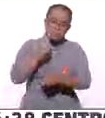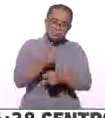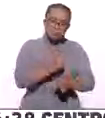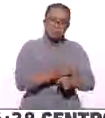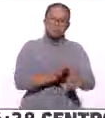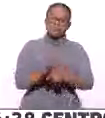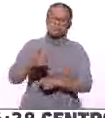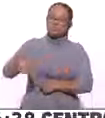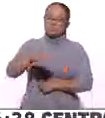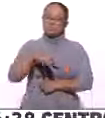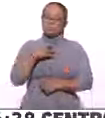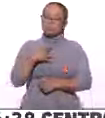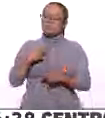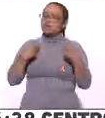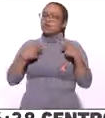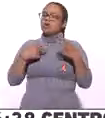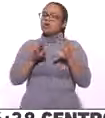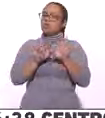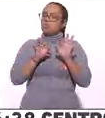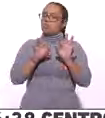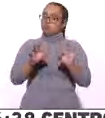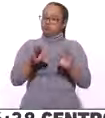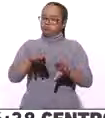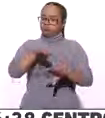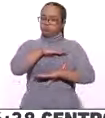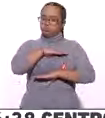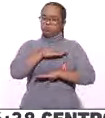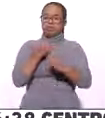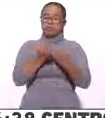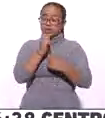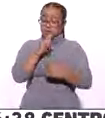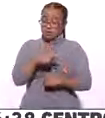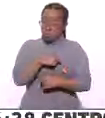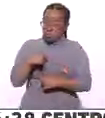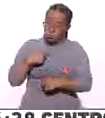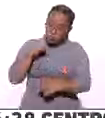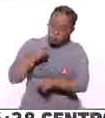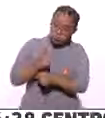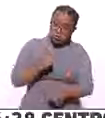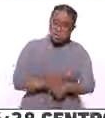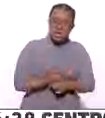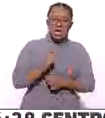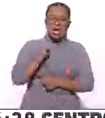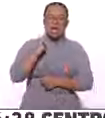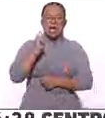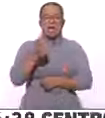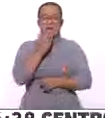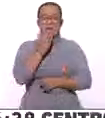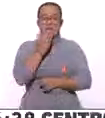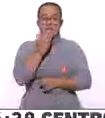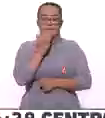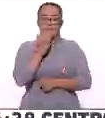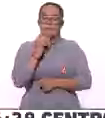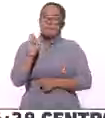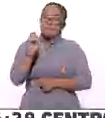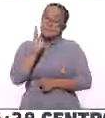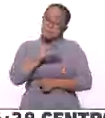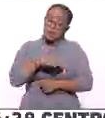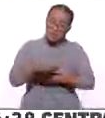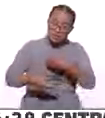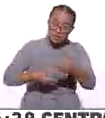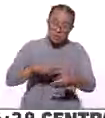satisfacción de los clientes y cuando identificamos alguna salvedad, digámoslo así, en donde hay un mal servicio, bueno,